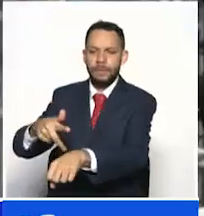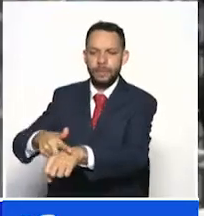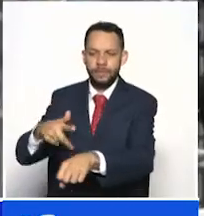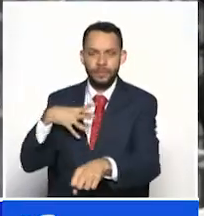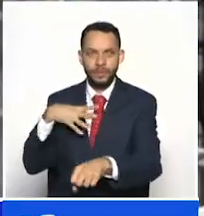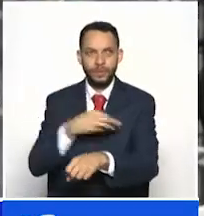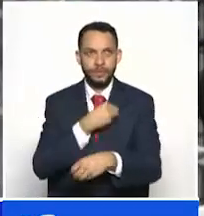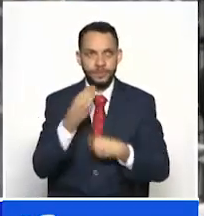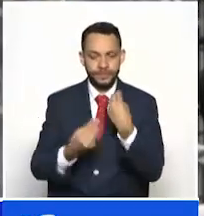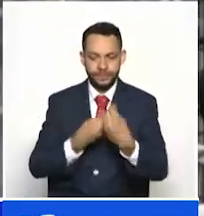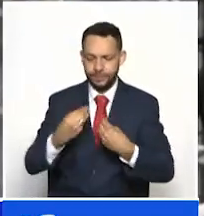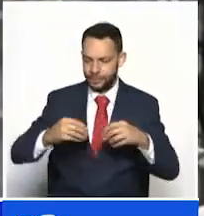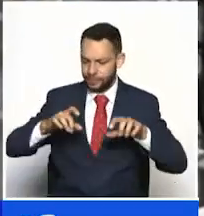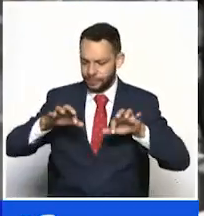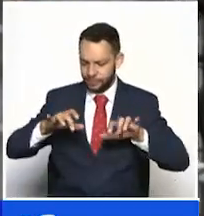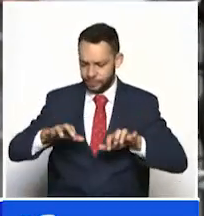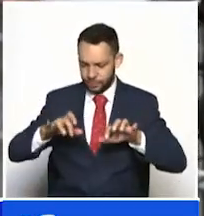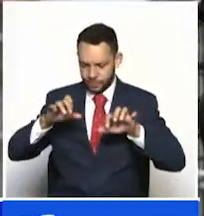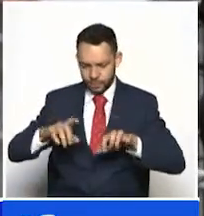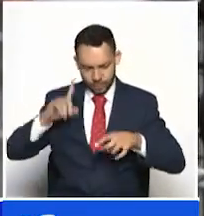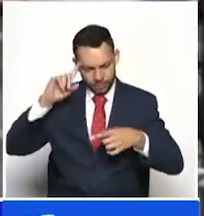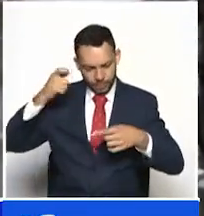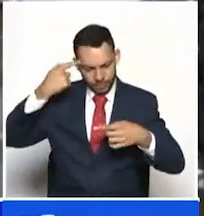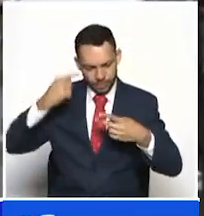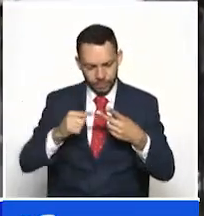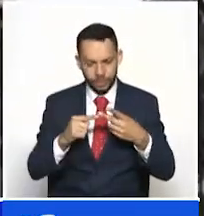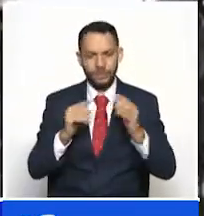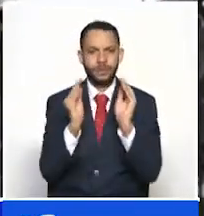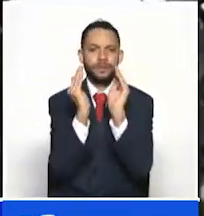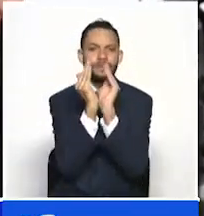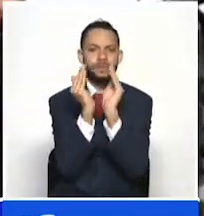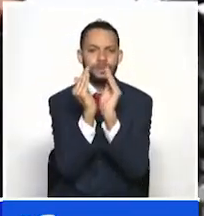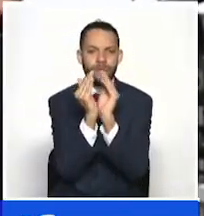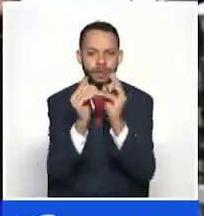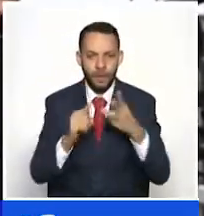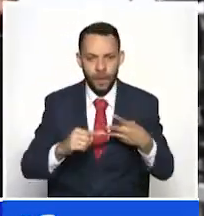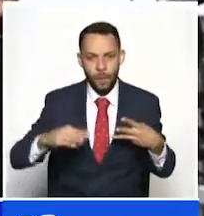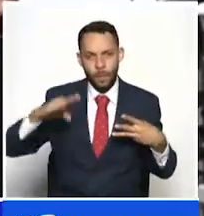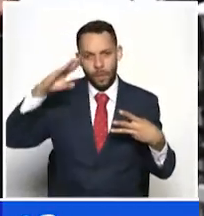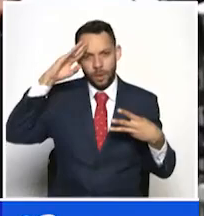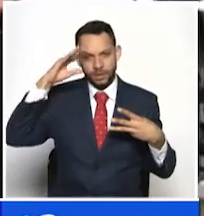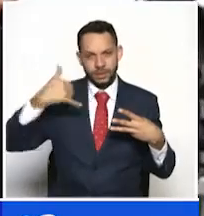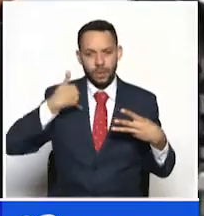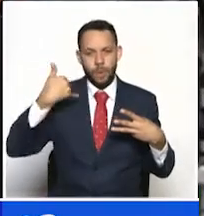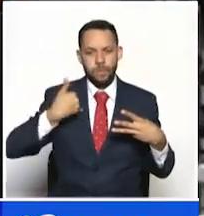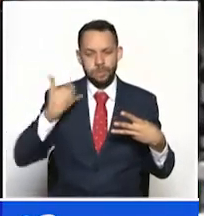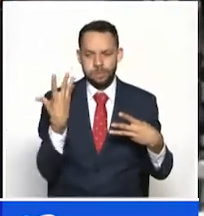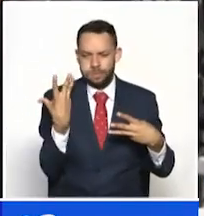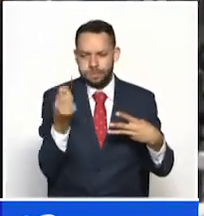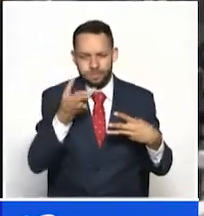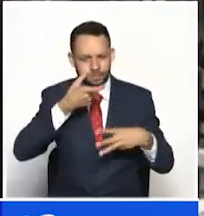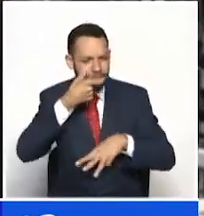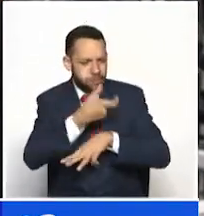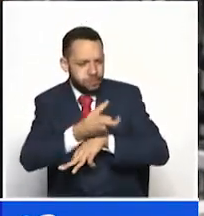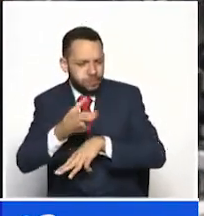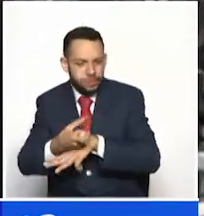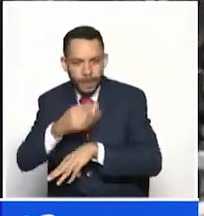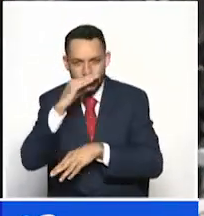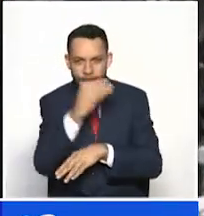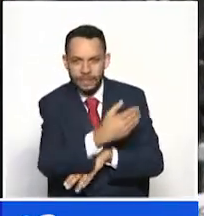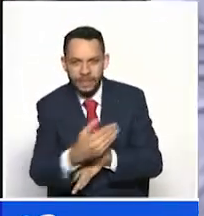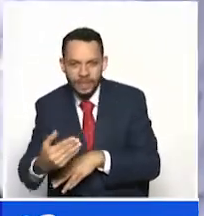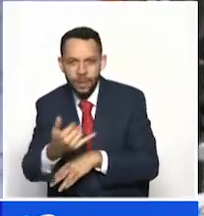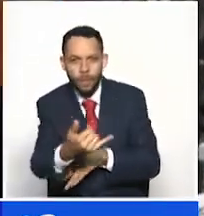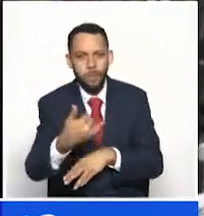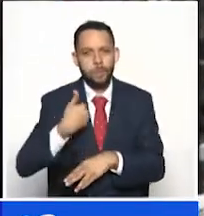operativo, la Secretaría de Gobierno, ICBF y la Policía de Infancia y Adolescencia, donde estamos identificando menores, niños,